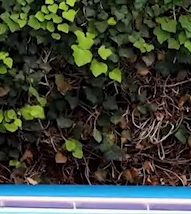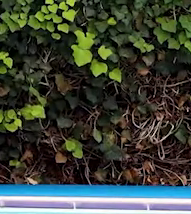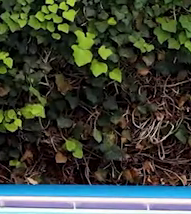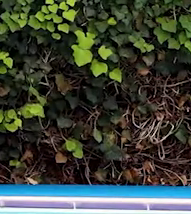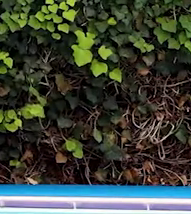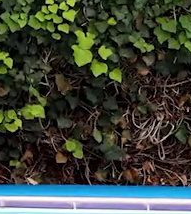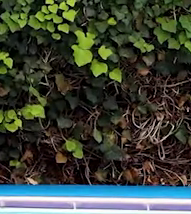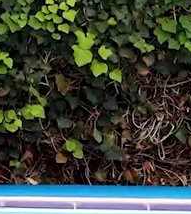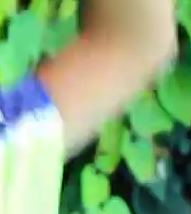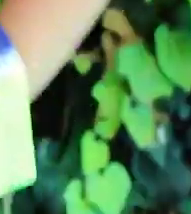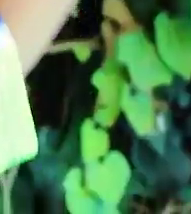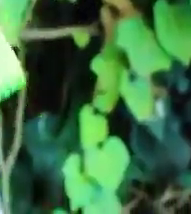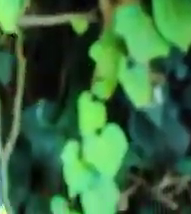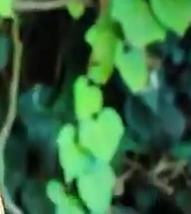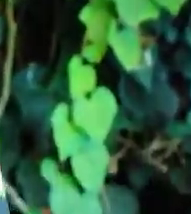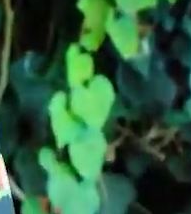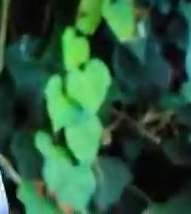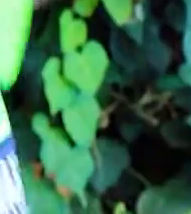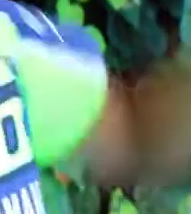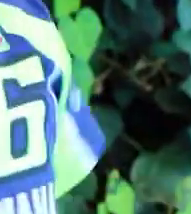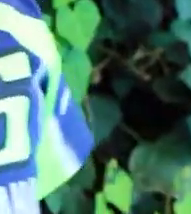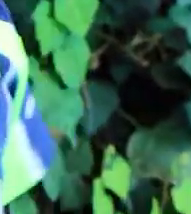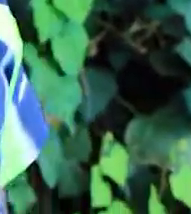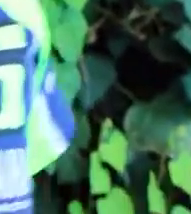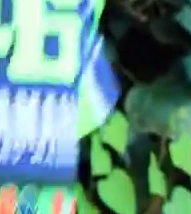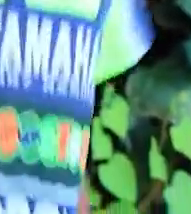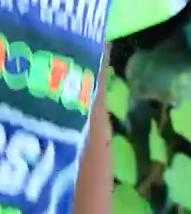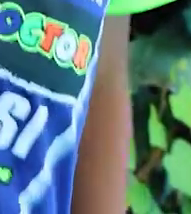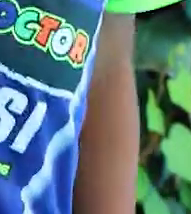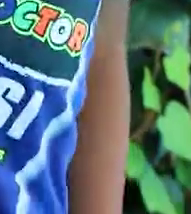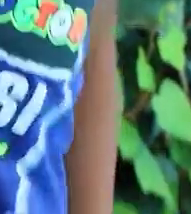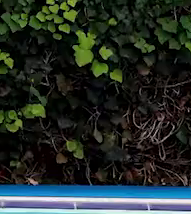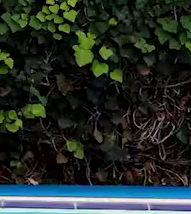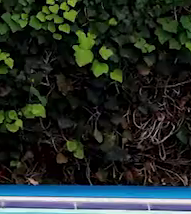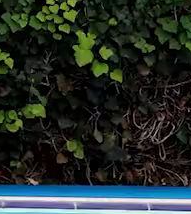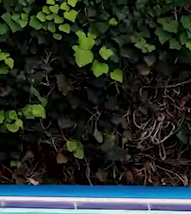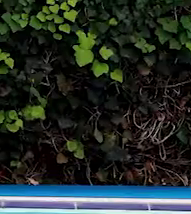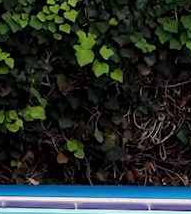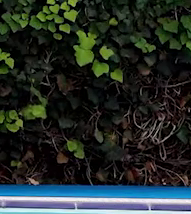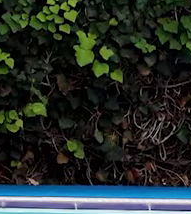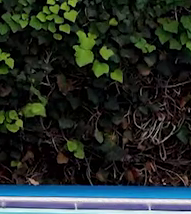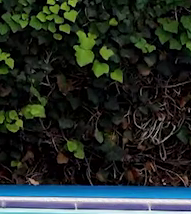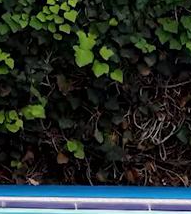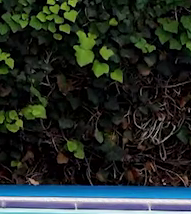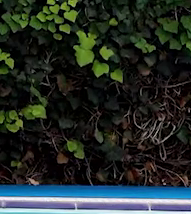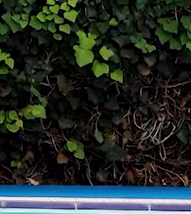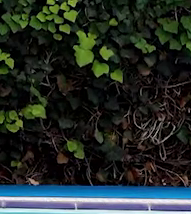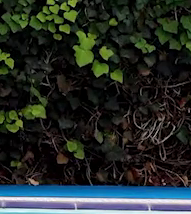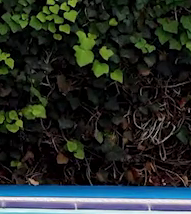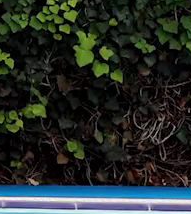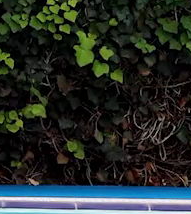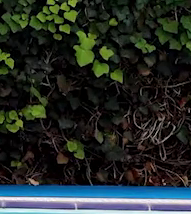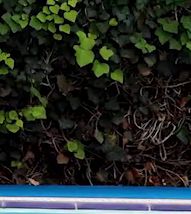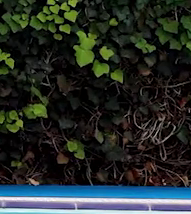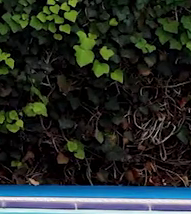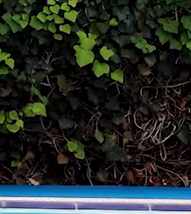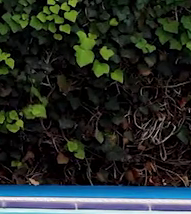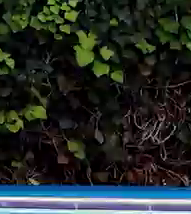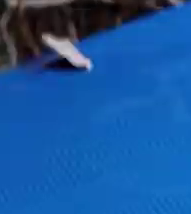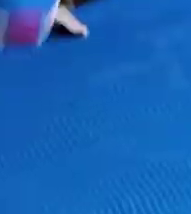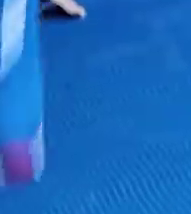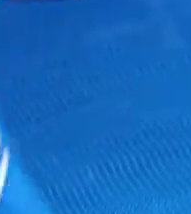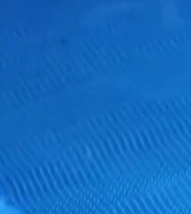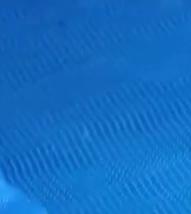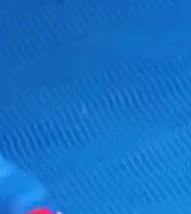Trata de mantener un poco el equilibrio. Apoya eso. Con tu otra mano. De tal manera que te puedas sentir a gusto.